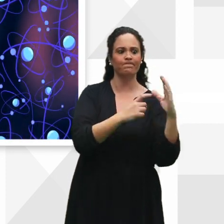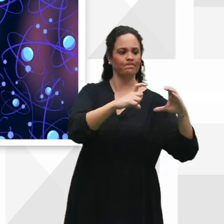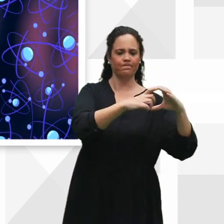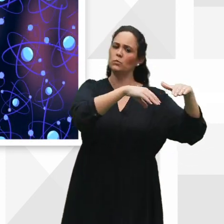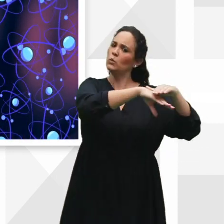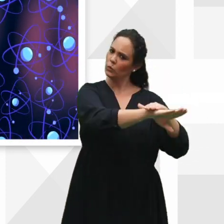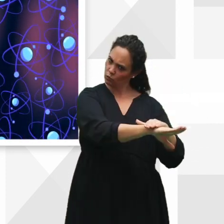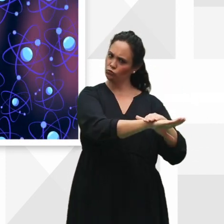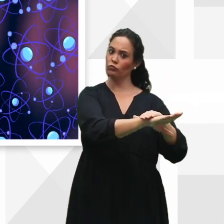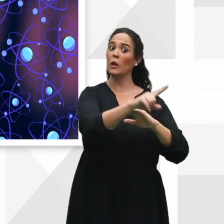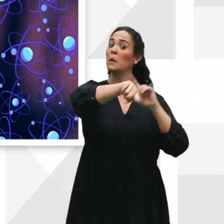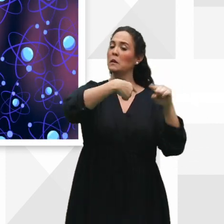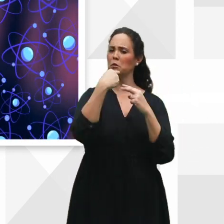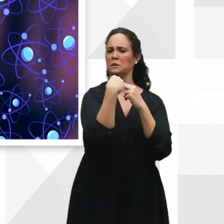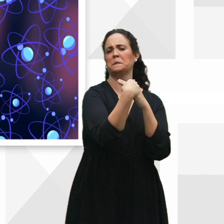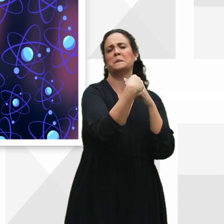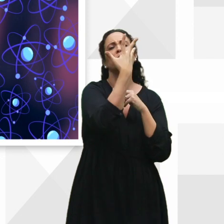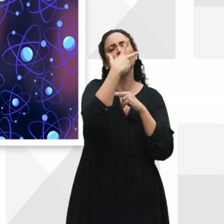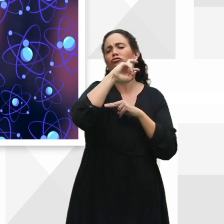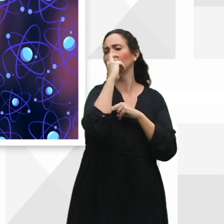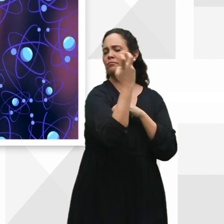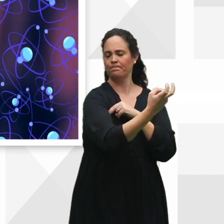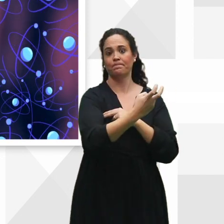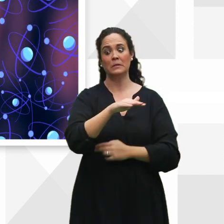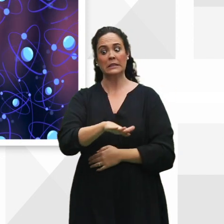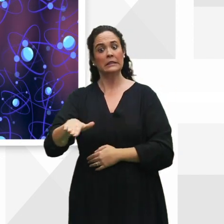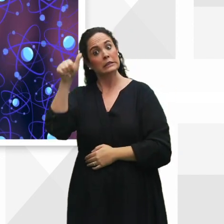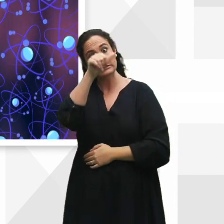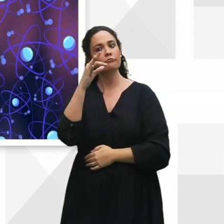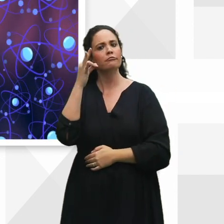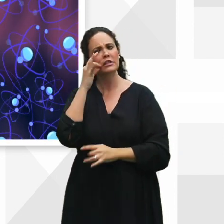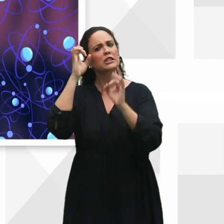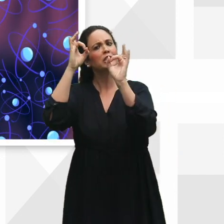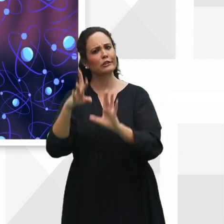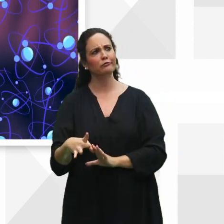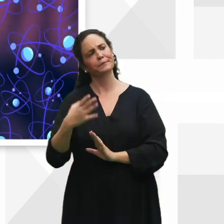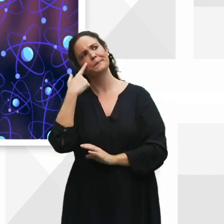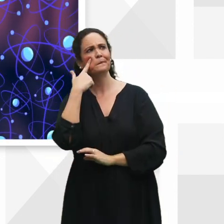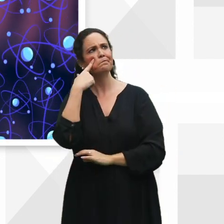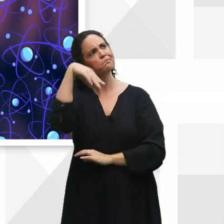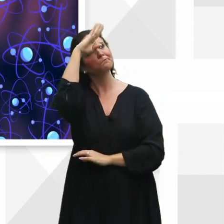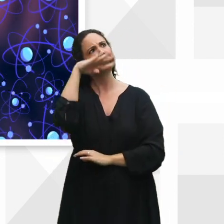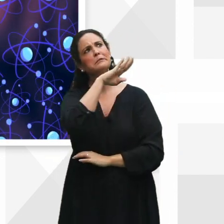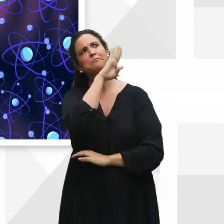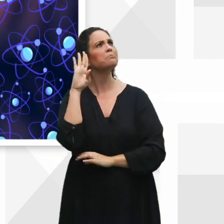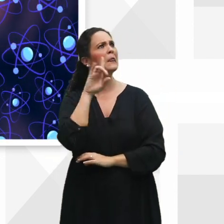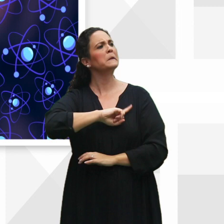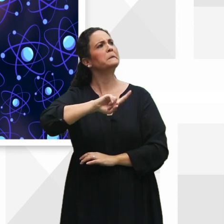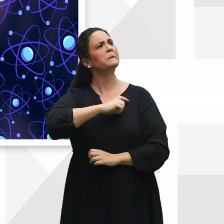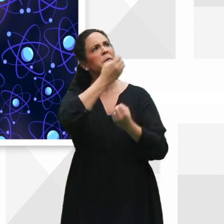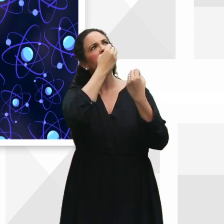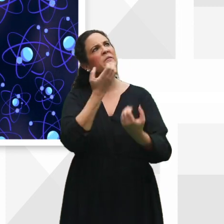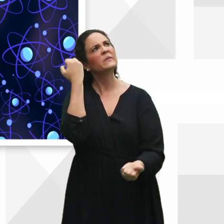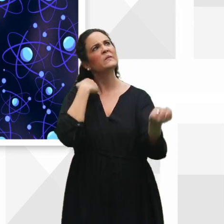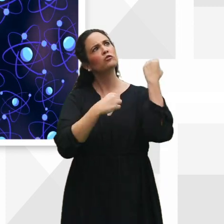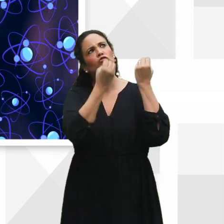decorarlo a nuestro gusto. Las niñas y los niños haremos lo mismo y escribiremos o dibujaremos cosas que hacen nuestros padres y